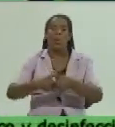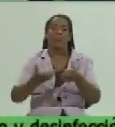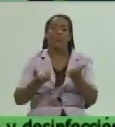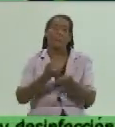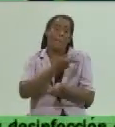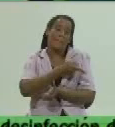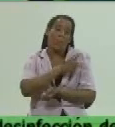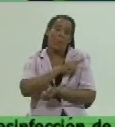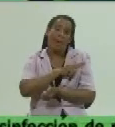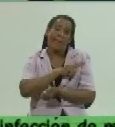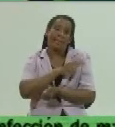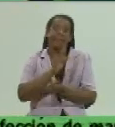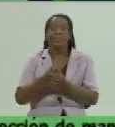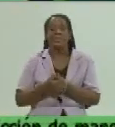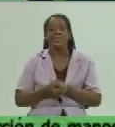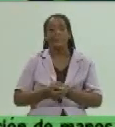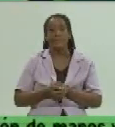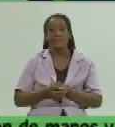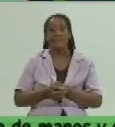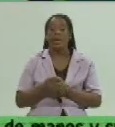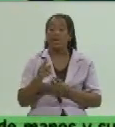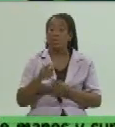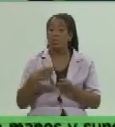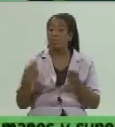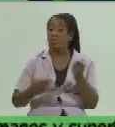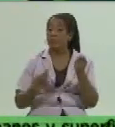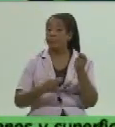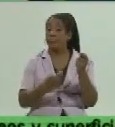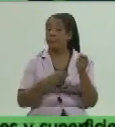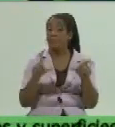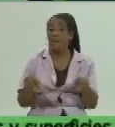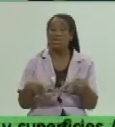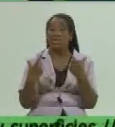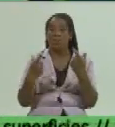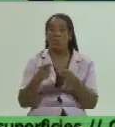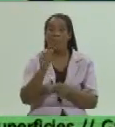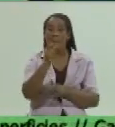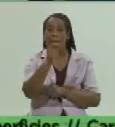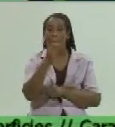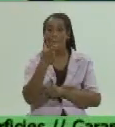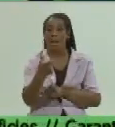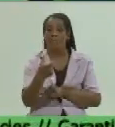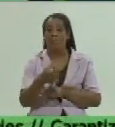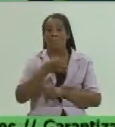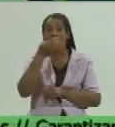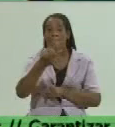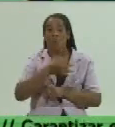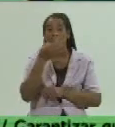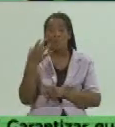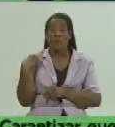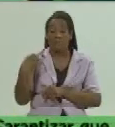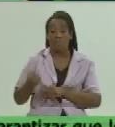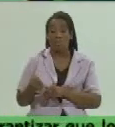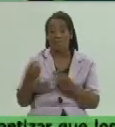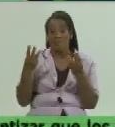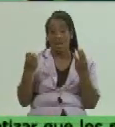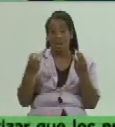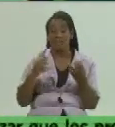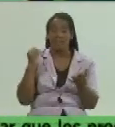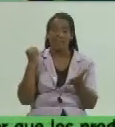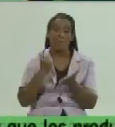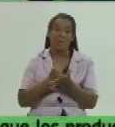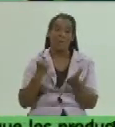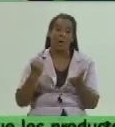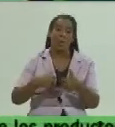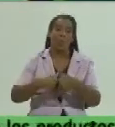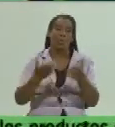en estos puntos esa es una batalla para que se cumpla esos precios que como explicó el director de finanzas se aprobaron por los consejos